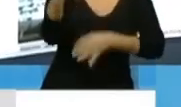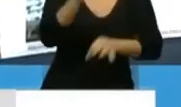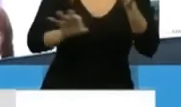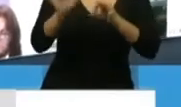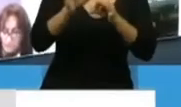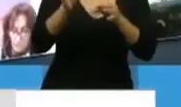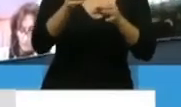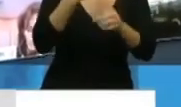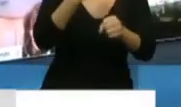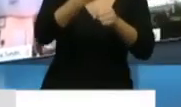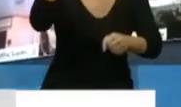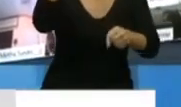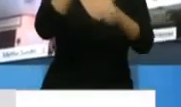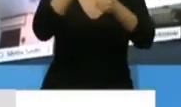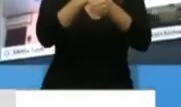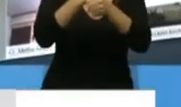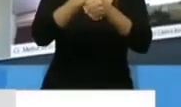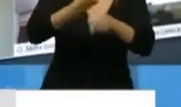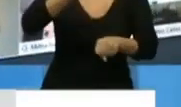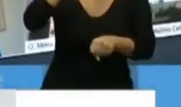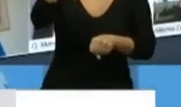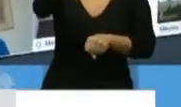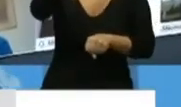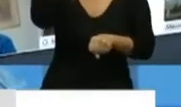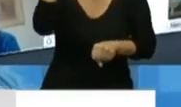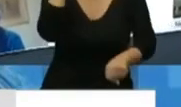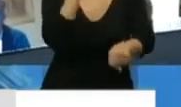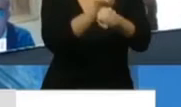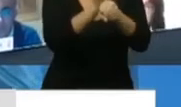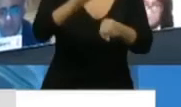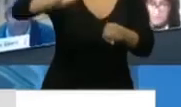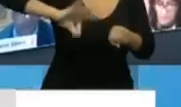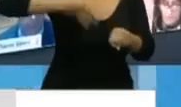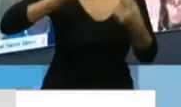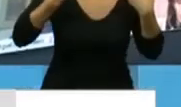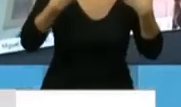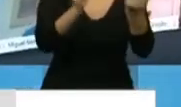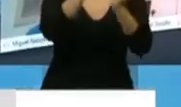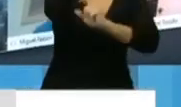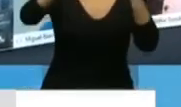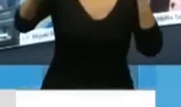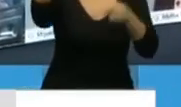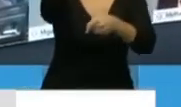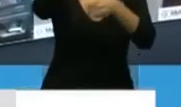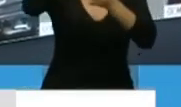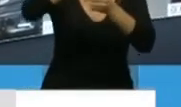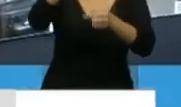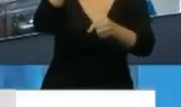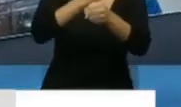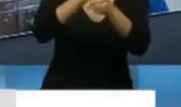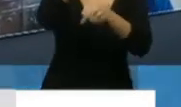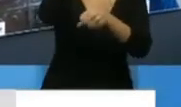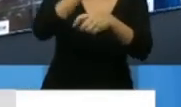declara prioritario para el interés nacional la protección de la vida y la salud del personal del sistema de salud y